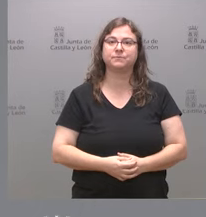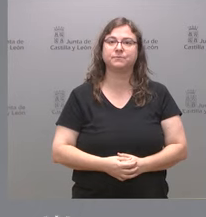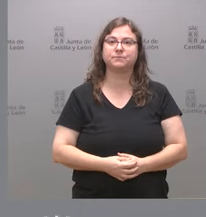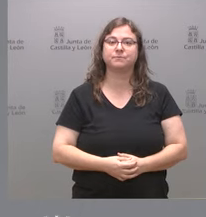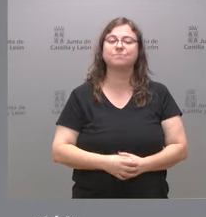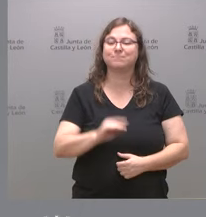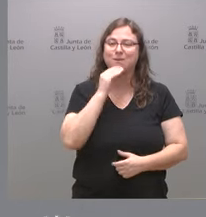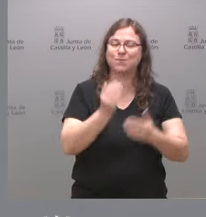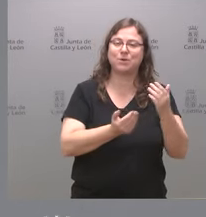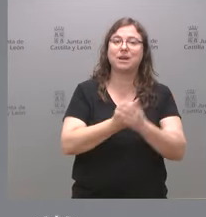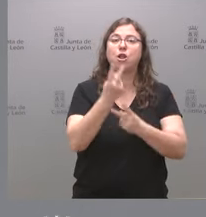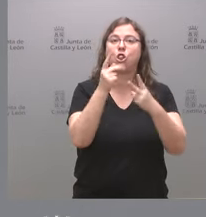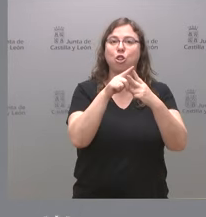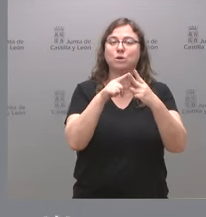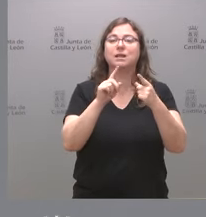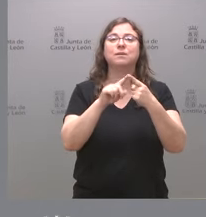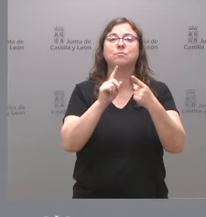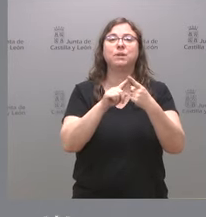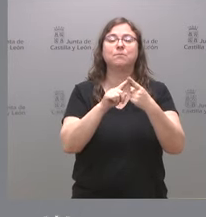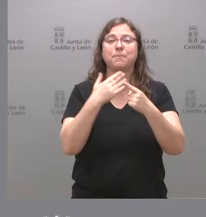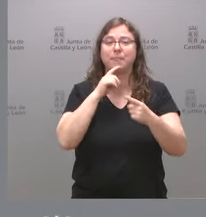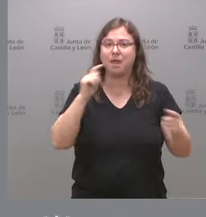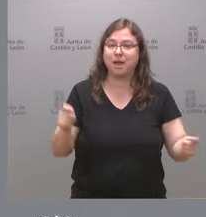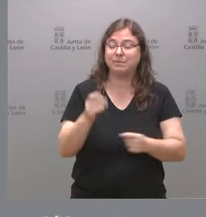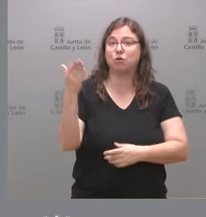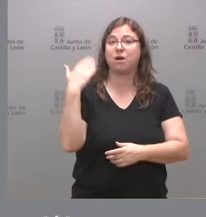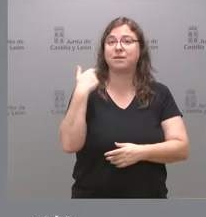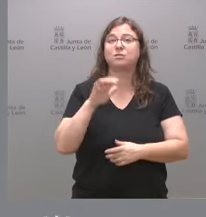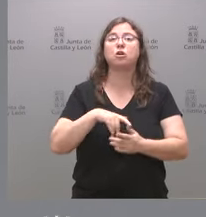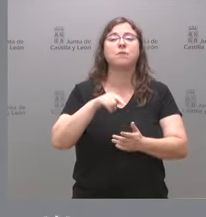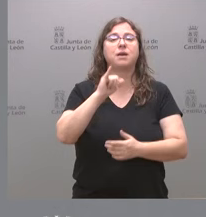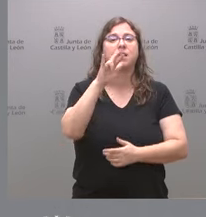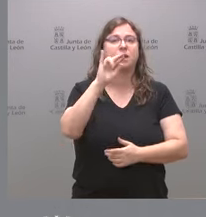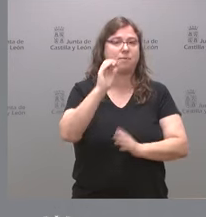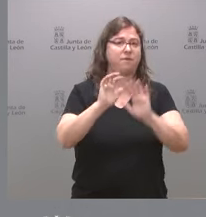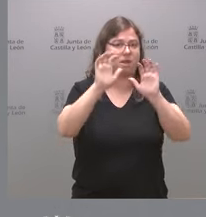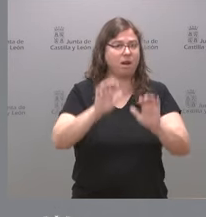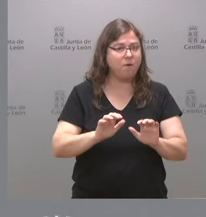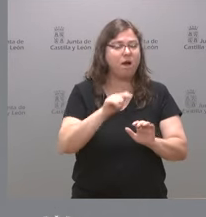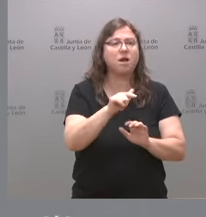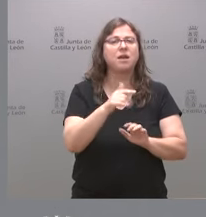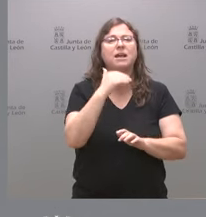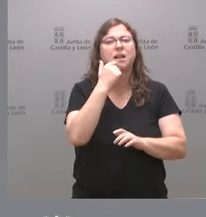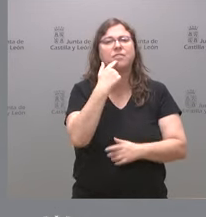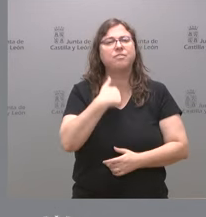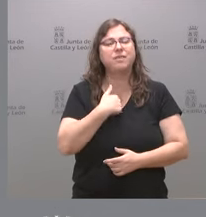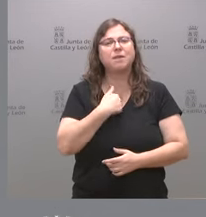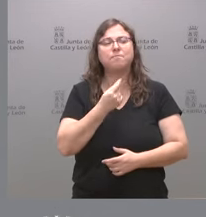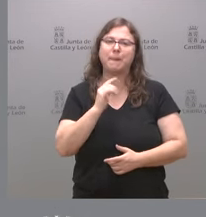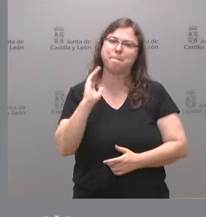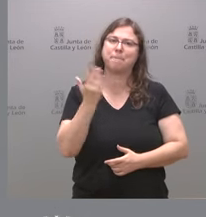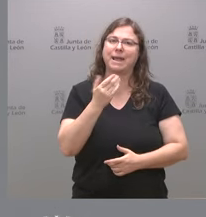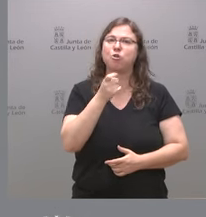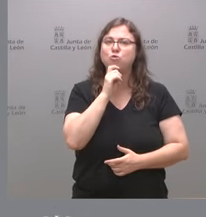Sí, buenos días. Dos cuestiones. La primera tras el anuncio del presidente ayer de la rebaja en el IRPF. No sé si se puede cuantificar el impacto